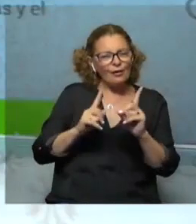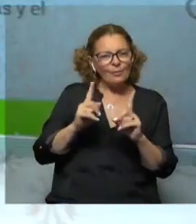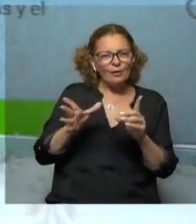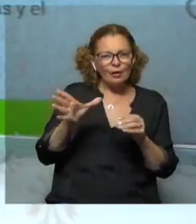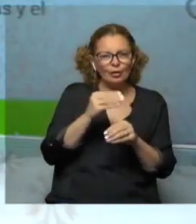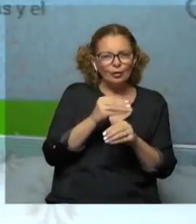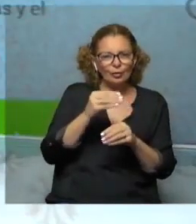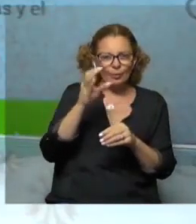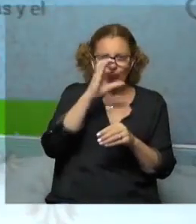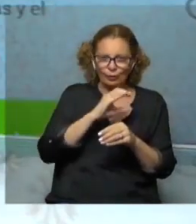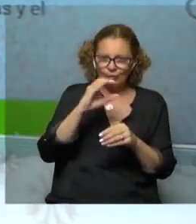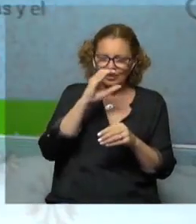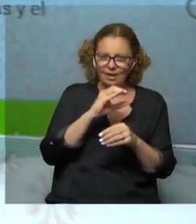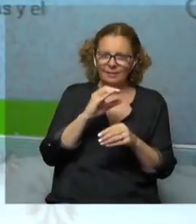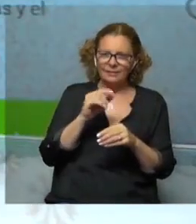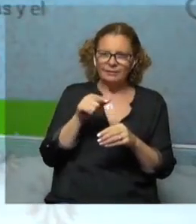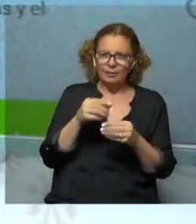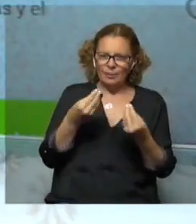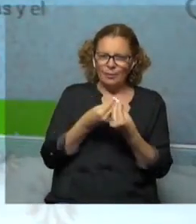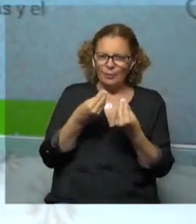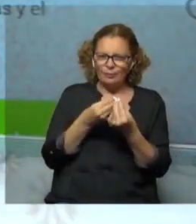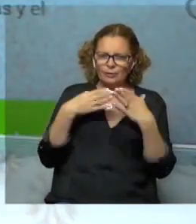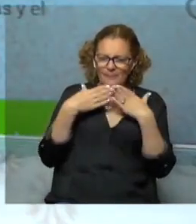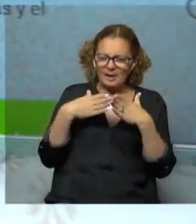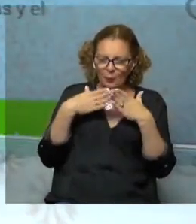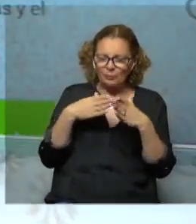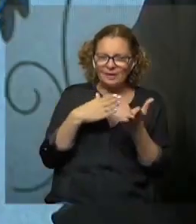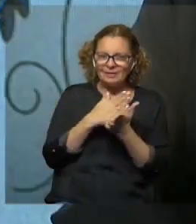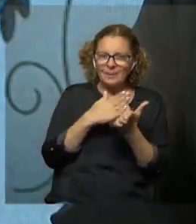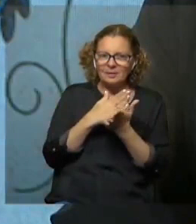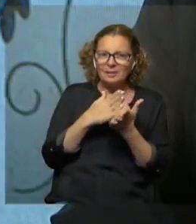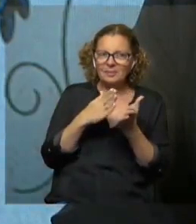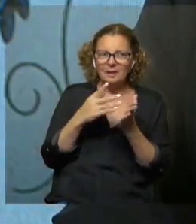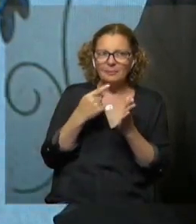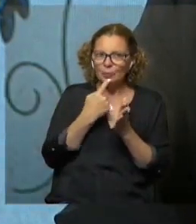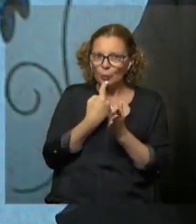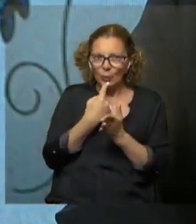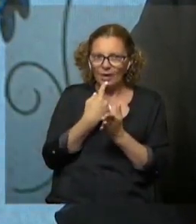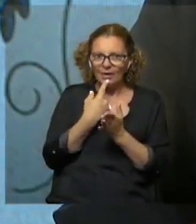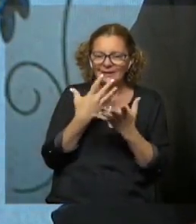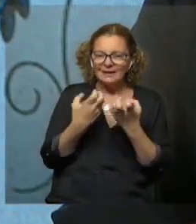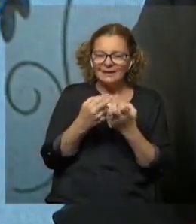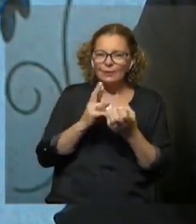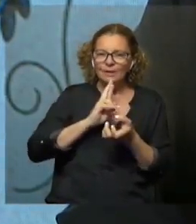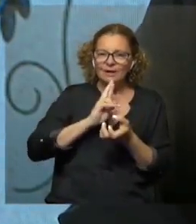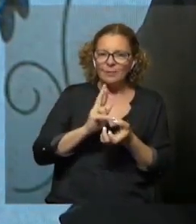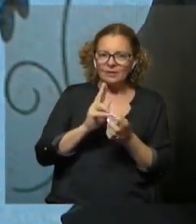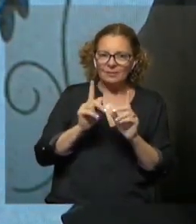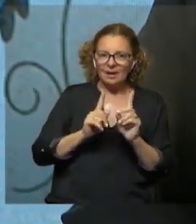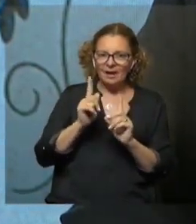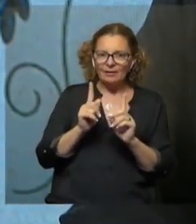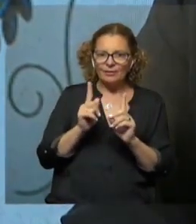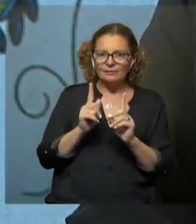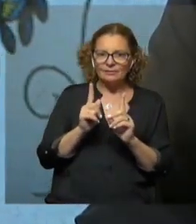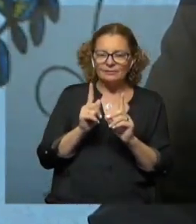es una curiosidad para nosotros, ¿no? Como estamos llenos de preguntas permanentemente, si hay como una cuestión de siempre querer encontrar una respuesta para algo. Desde